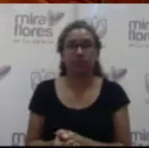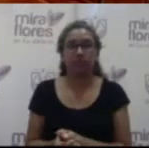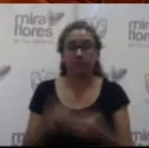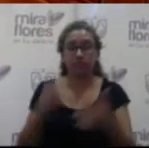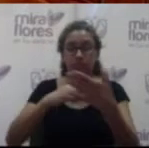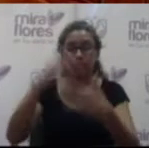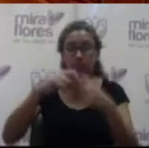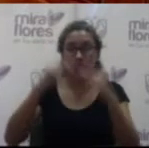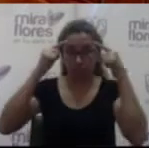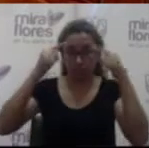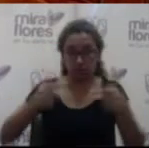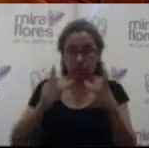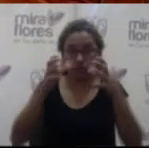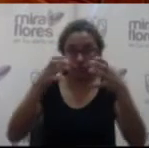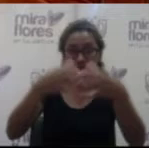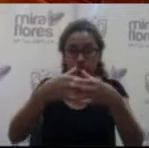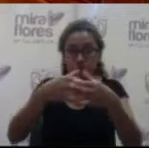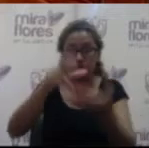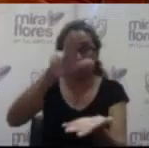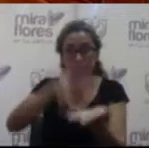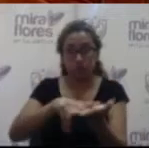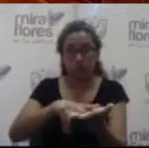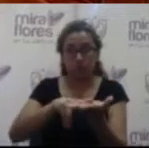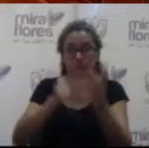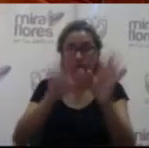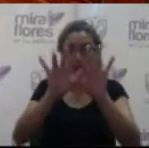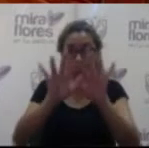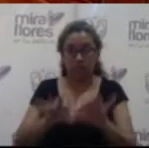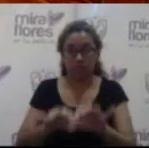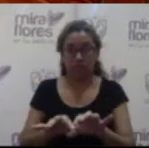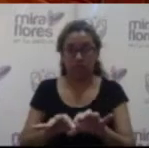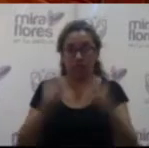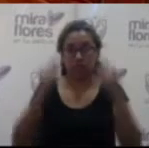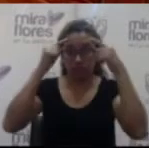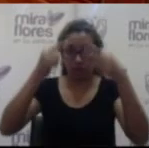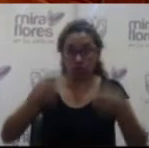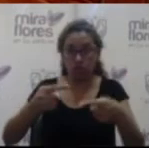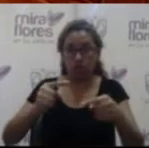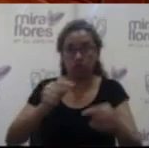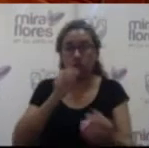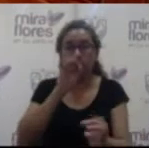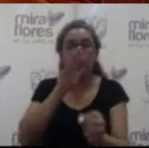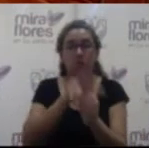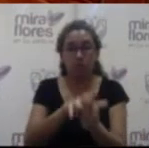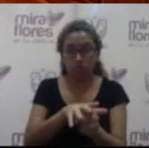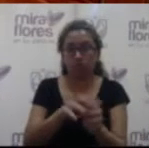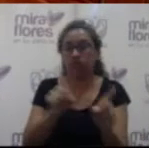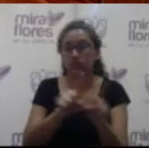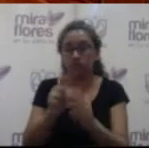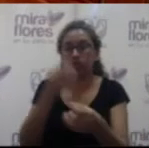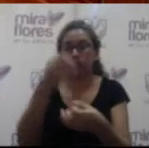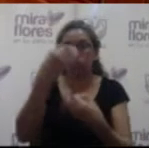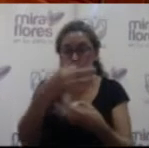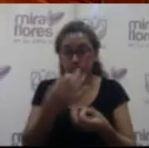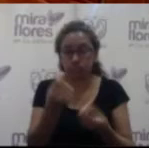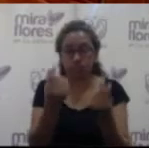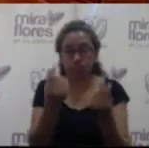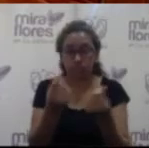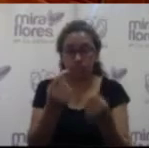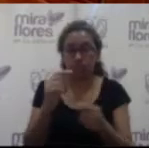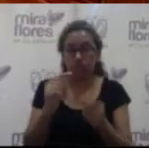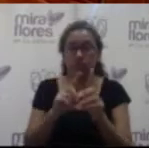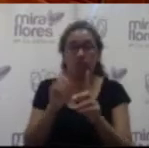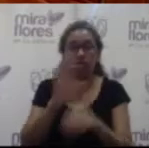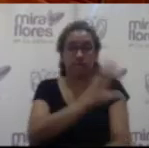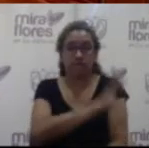Proyecto de acuerdo del consejo que aprueba el acta que contiene los acuerdos y compromisos del proceso del presupuesto participativo del año